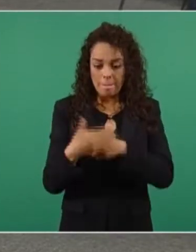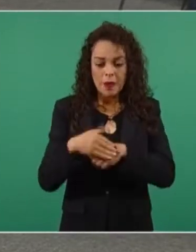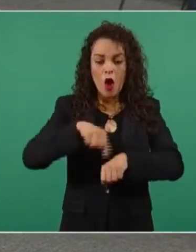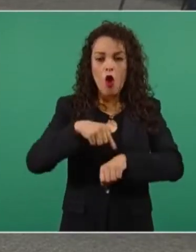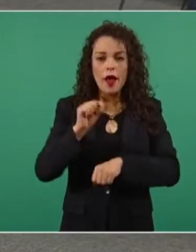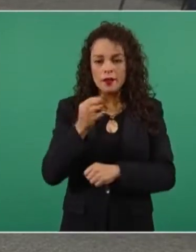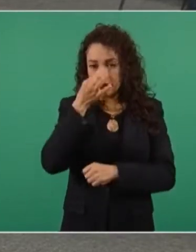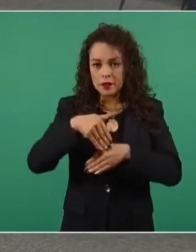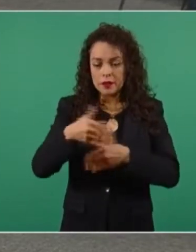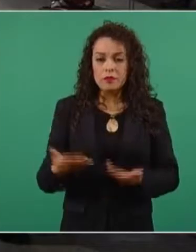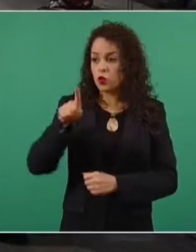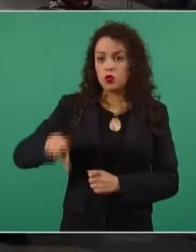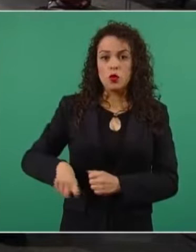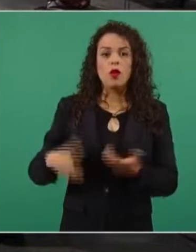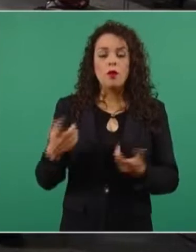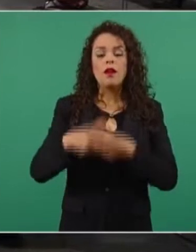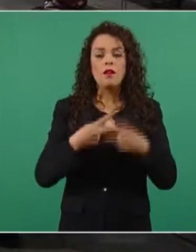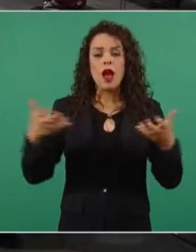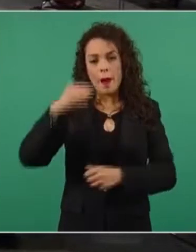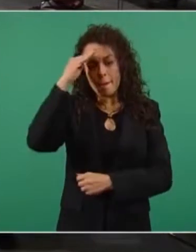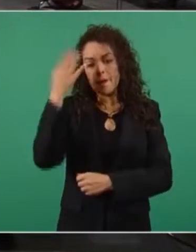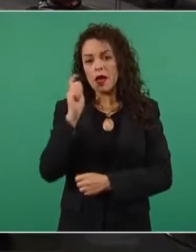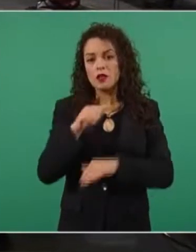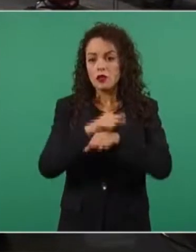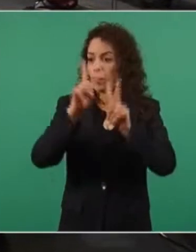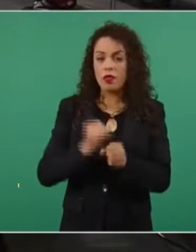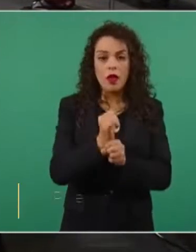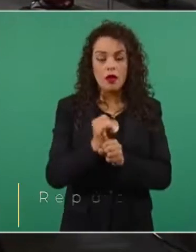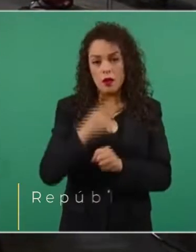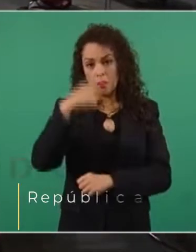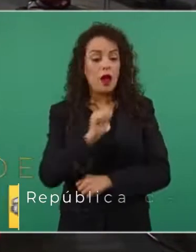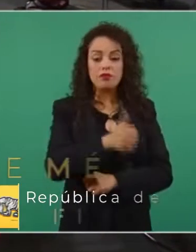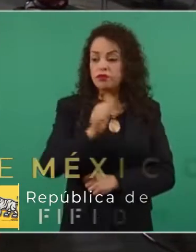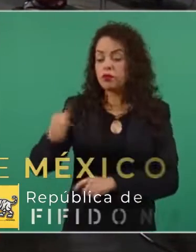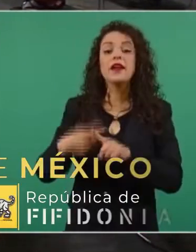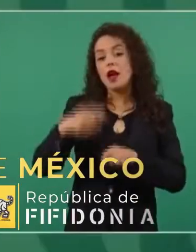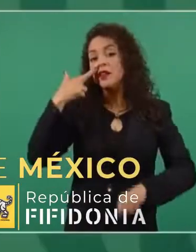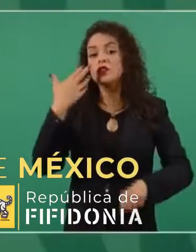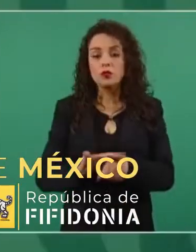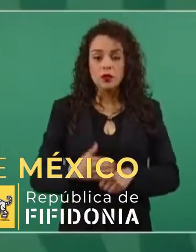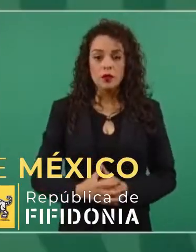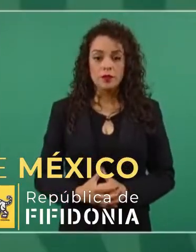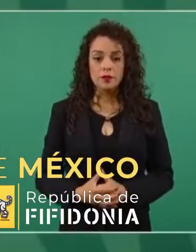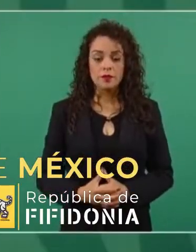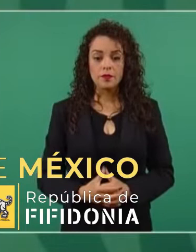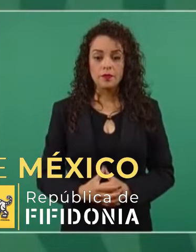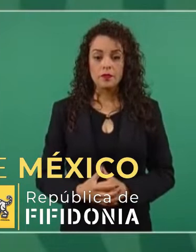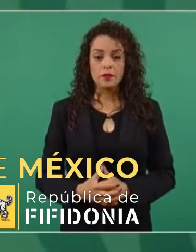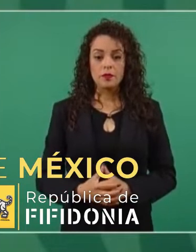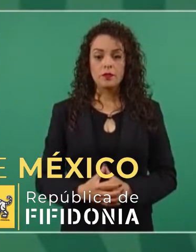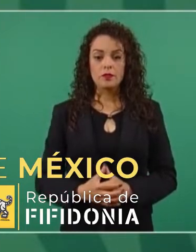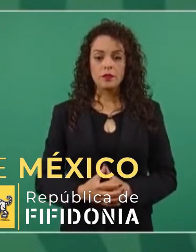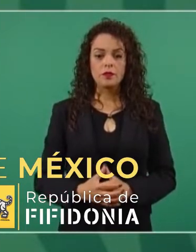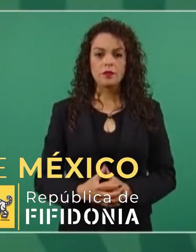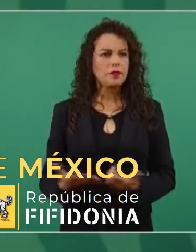sería la postura de su gobierno? ¿Hacia dónde tendría que apuntar la investigación y el deslinde de responsabilidades? Bueno, tengo entendido que hoy